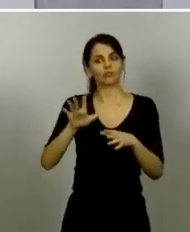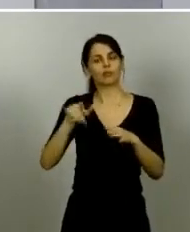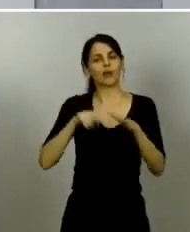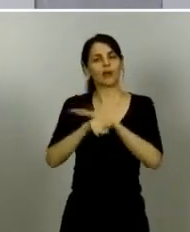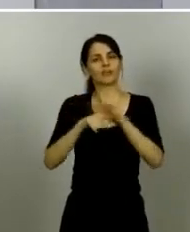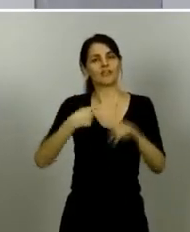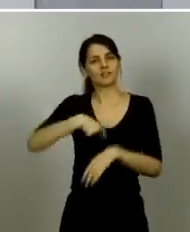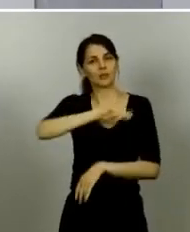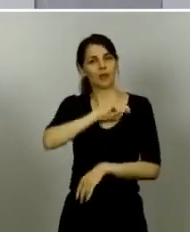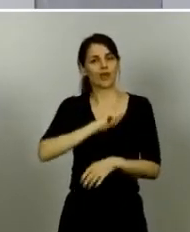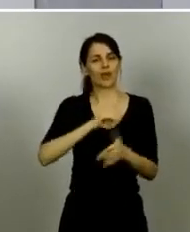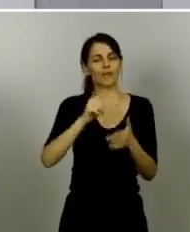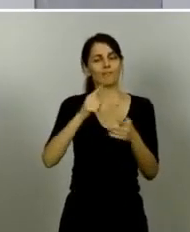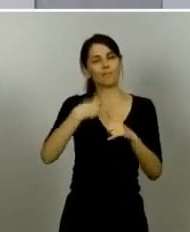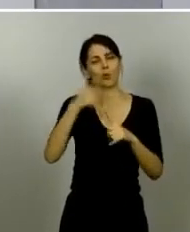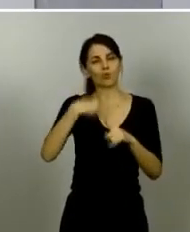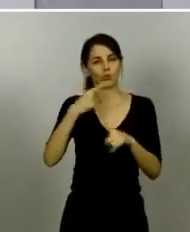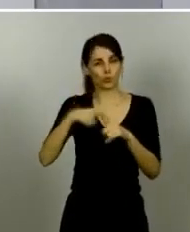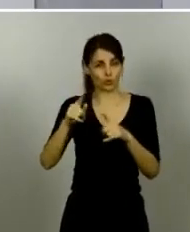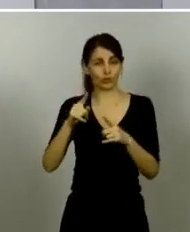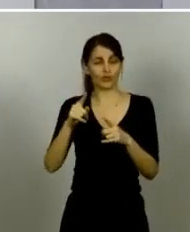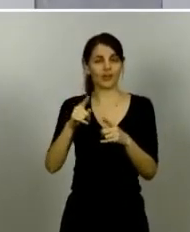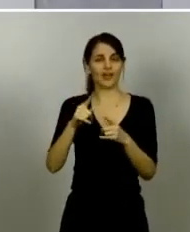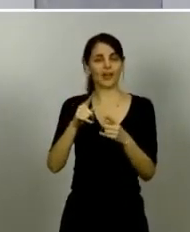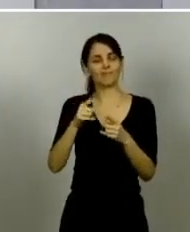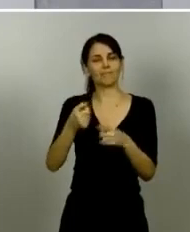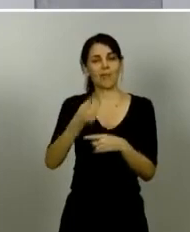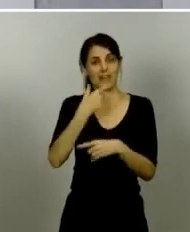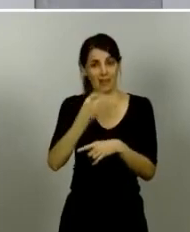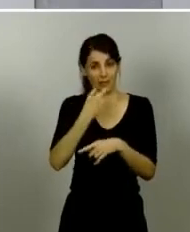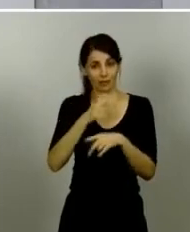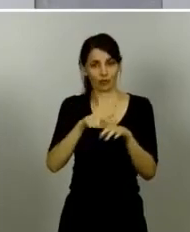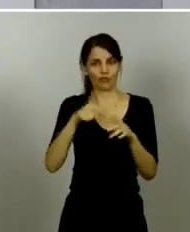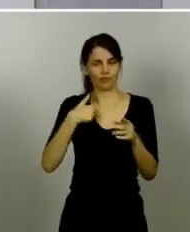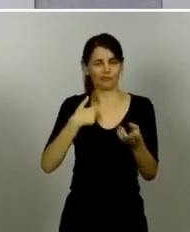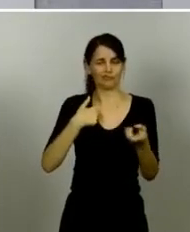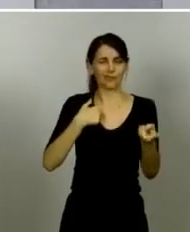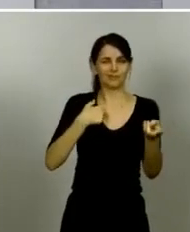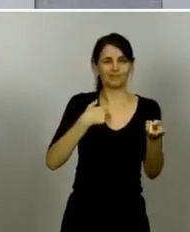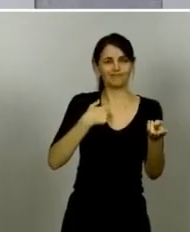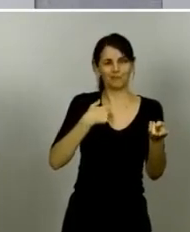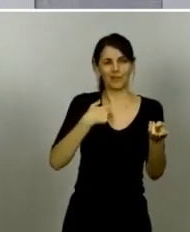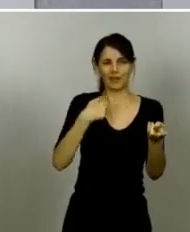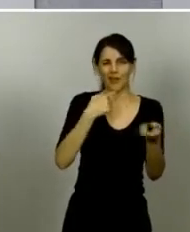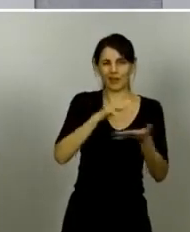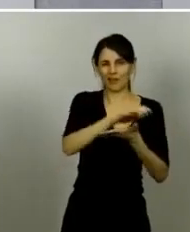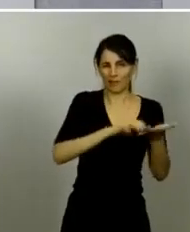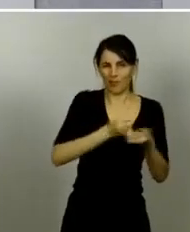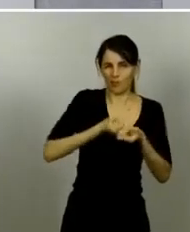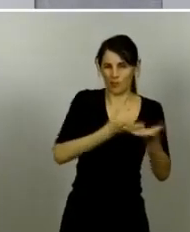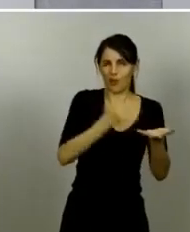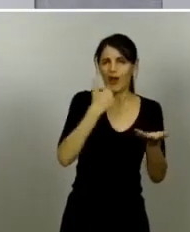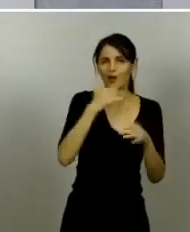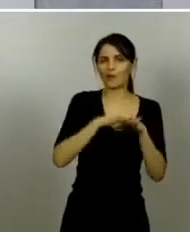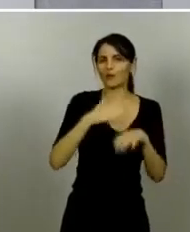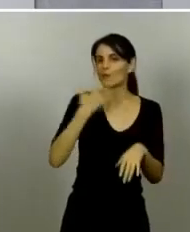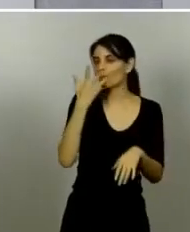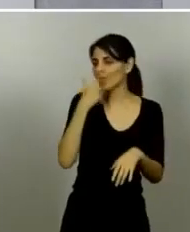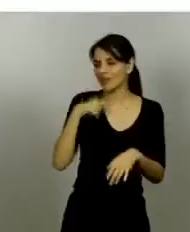pero yo me sentiría más cómodo si usted no le importa que esta cuestión la aclarase el doctor Simón que tiene más conocimiento para hacer las aclaraciones